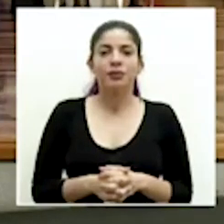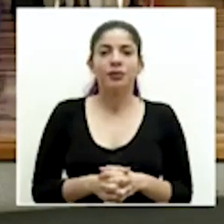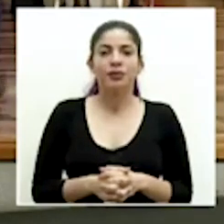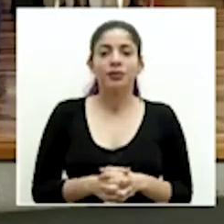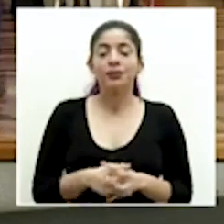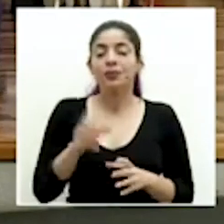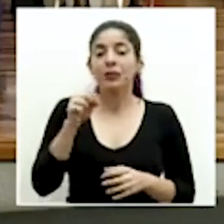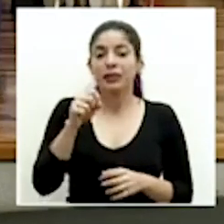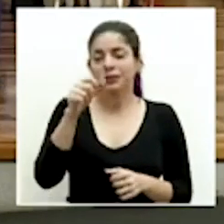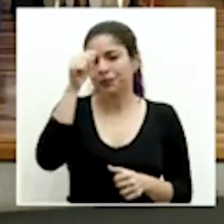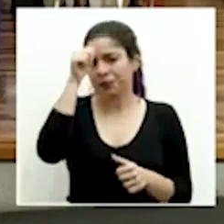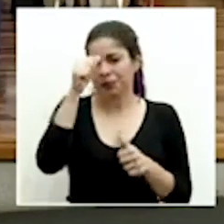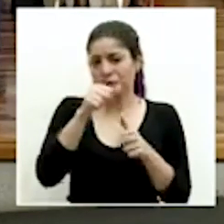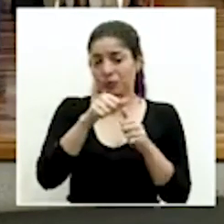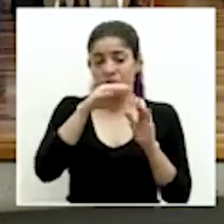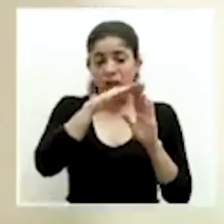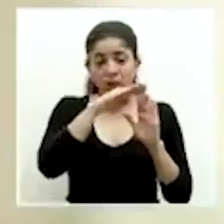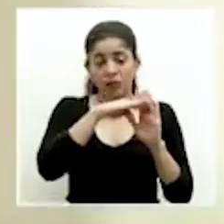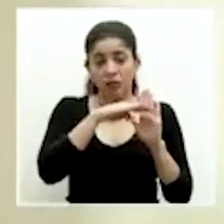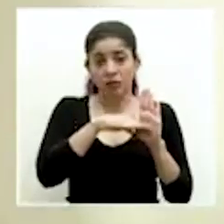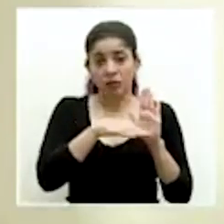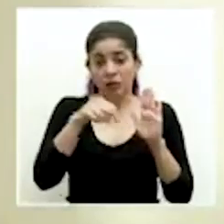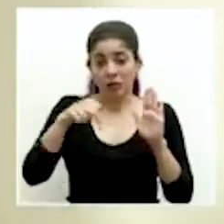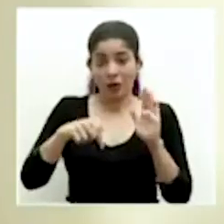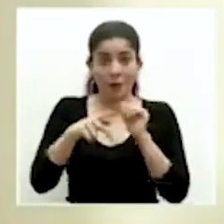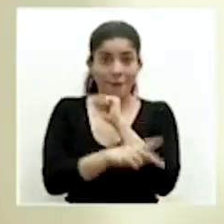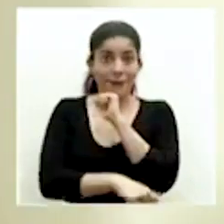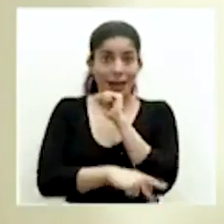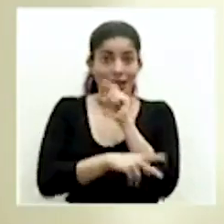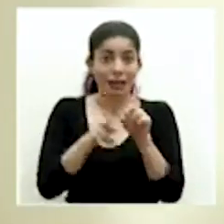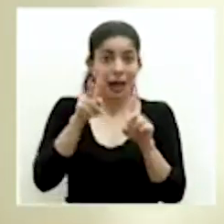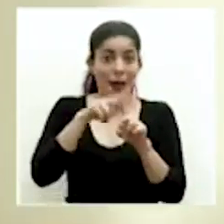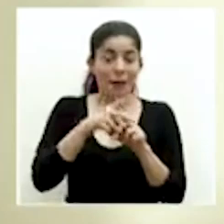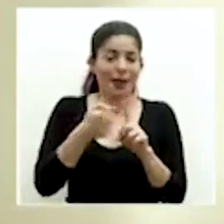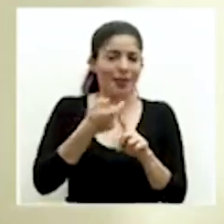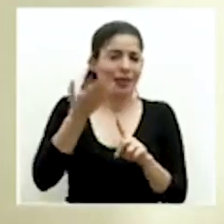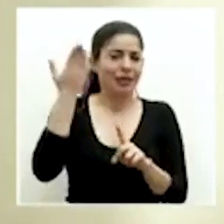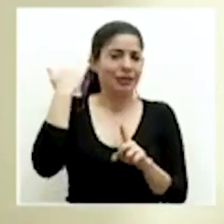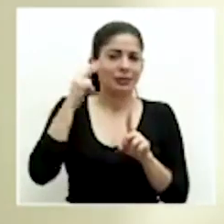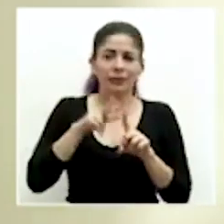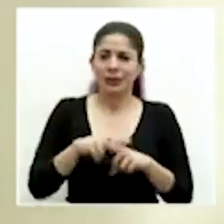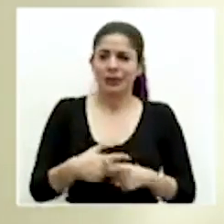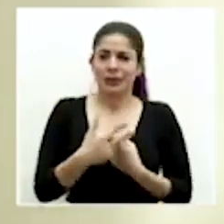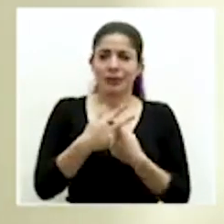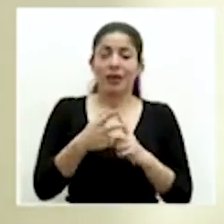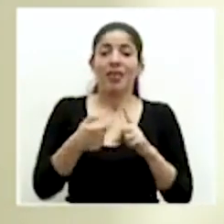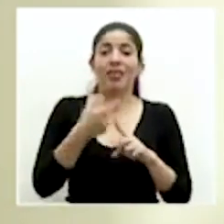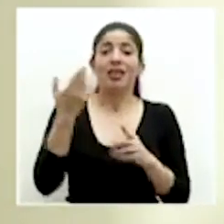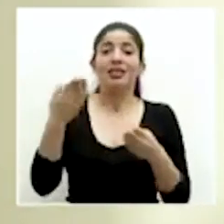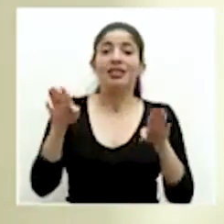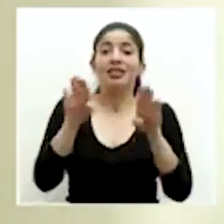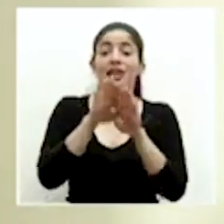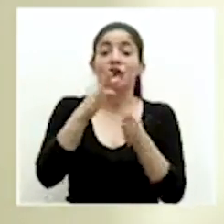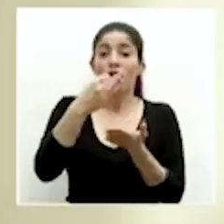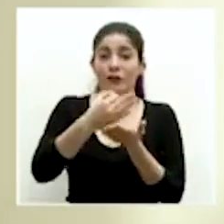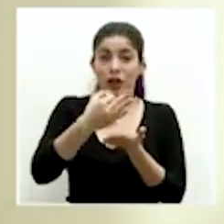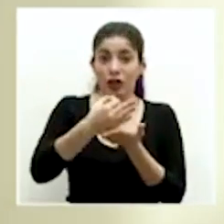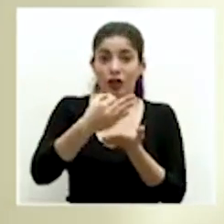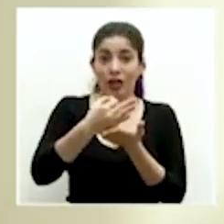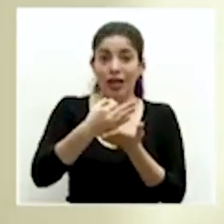Sí, recordemos que las medidas que ha tomado el país desde un inicio incluso desde que se hizo el cierre de fronteras